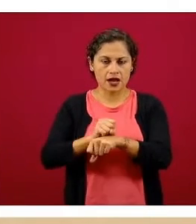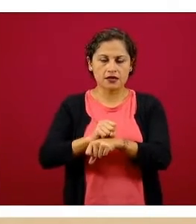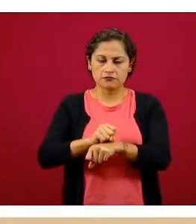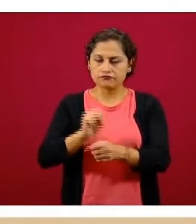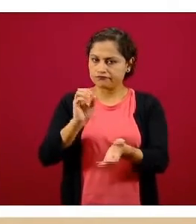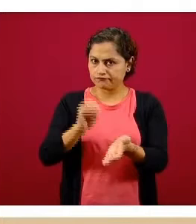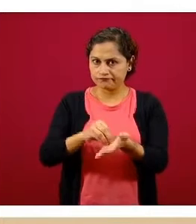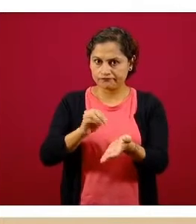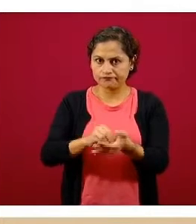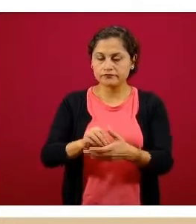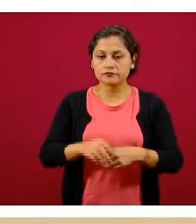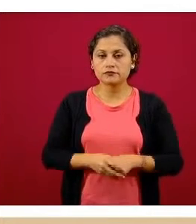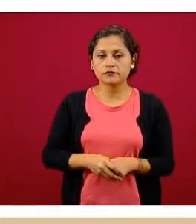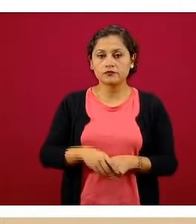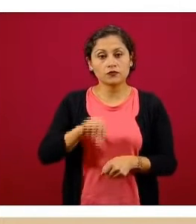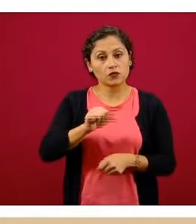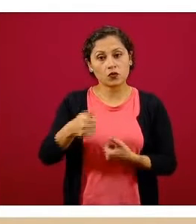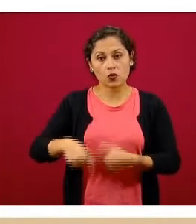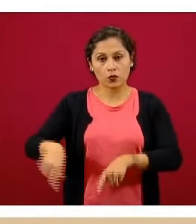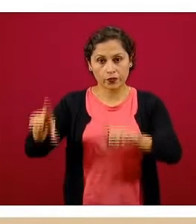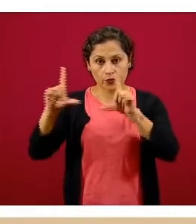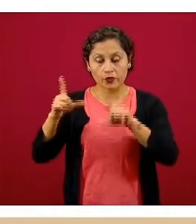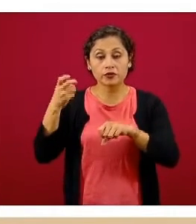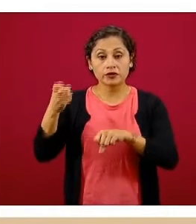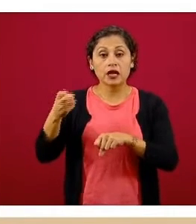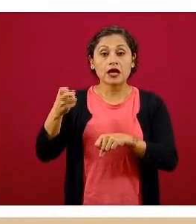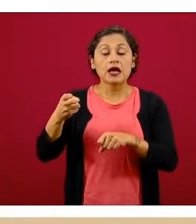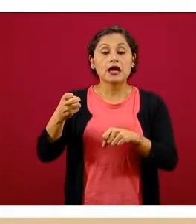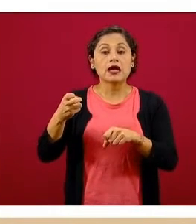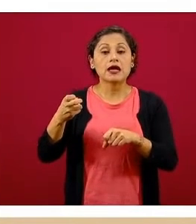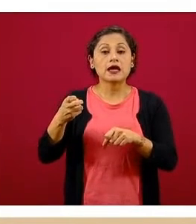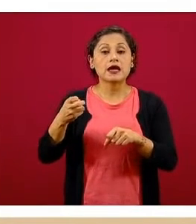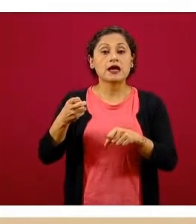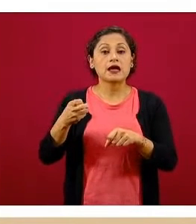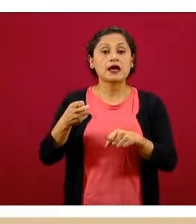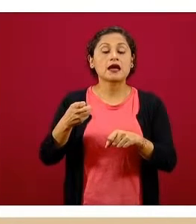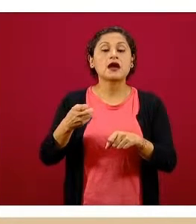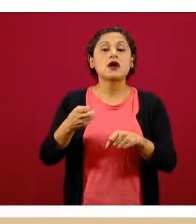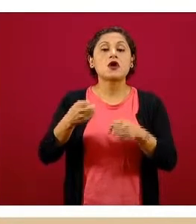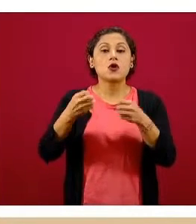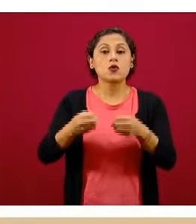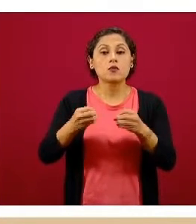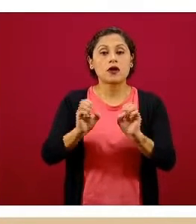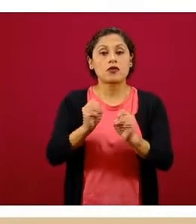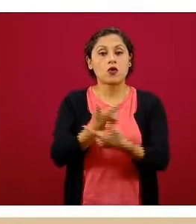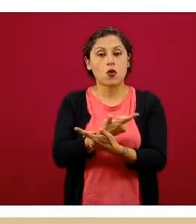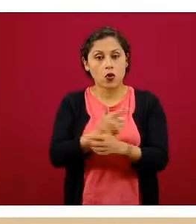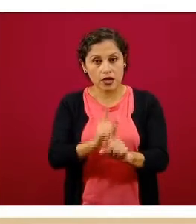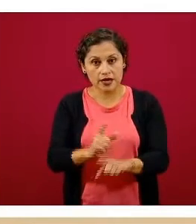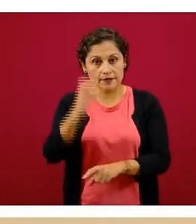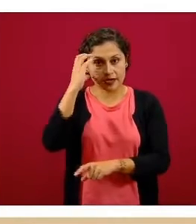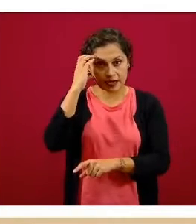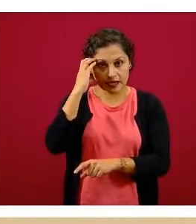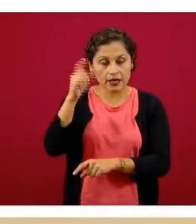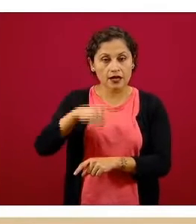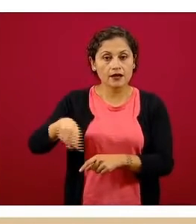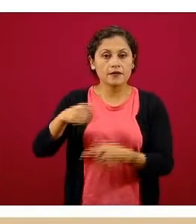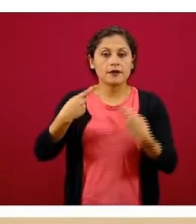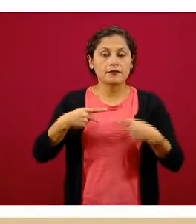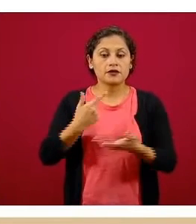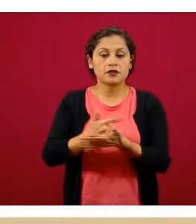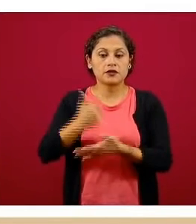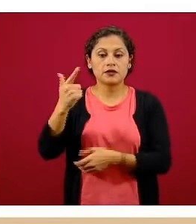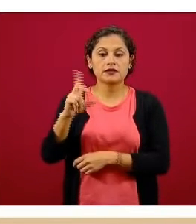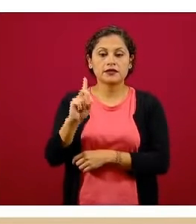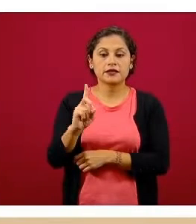Si vemos la siguiente diapositiva, que es la de camas críticos, aquí la disponibilidad es un poco mayor, 33, 35 y